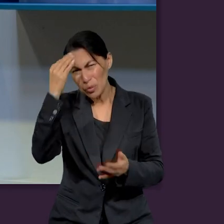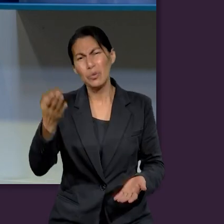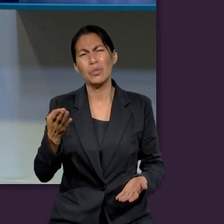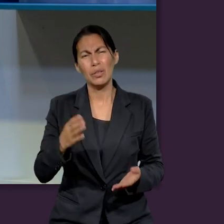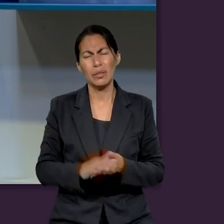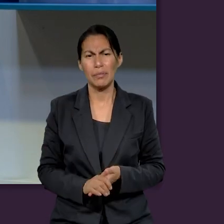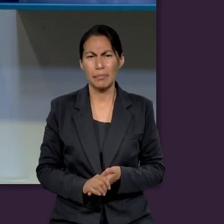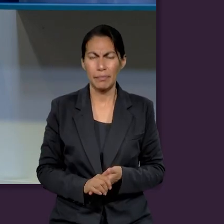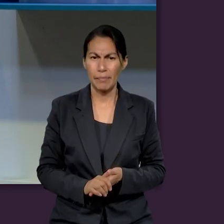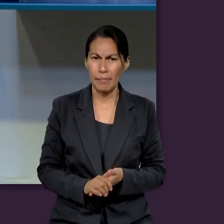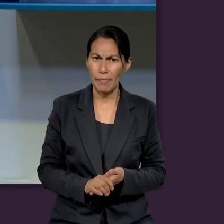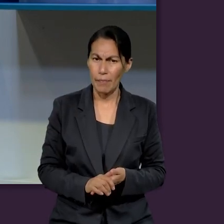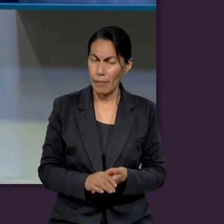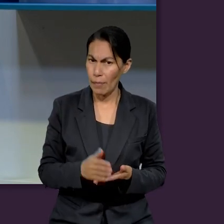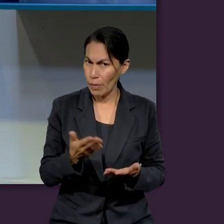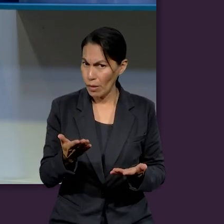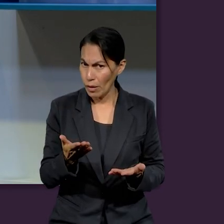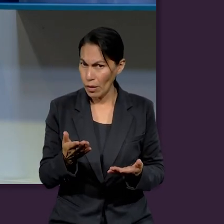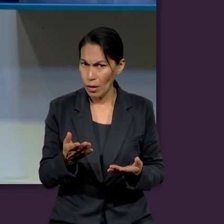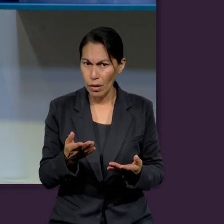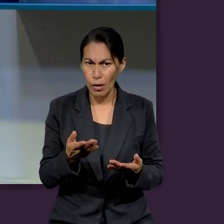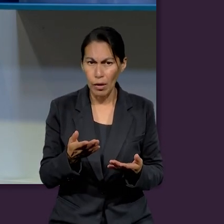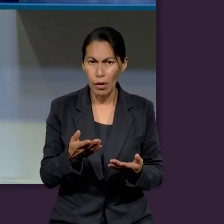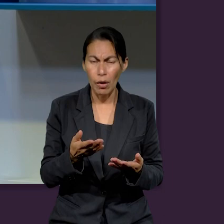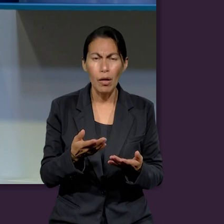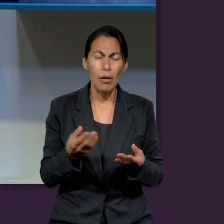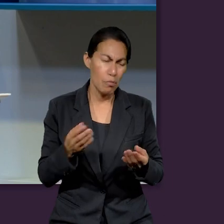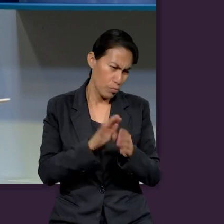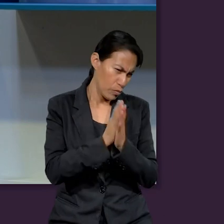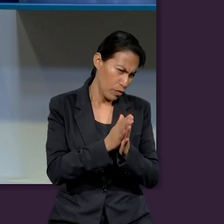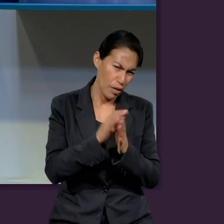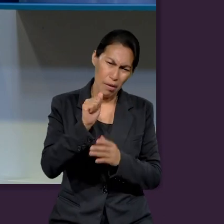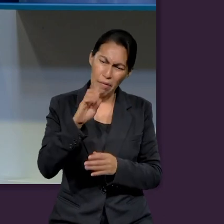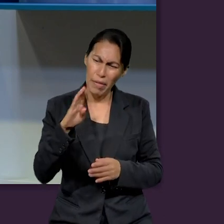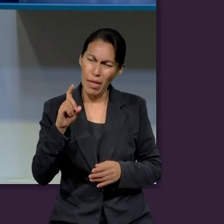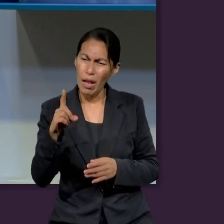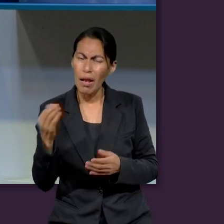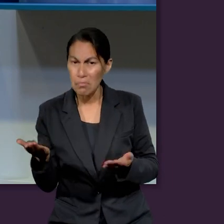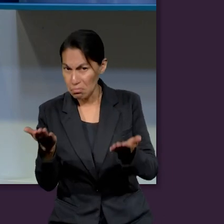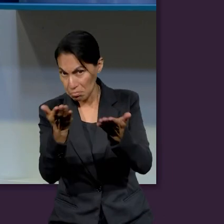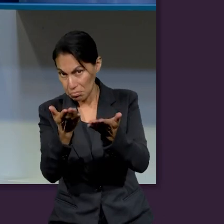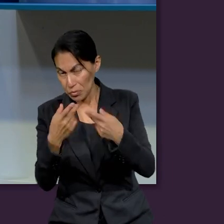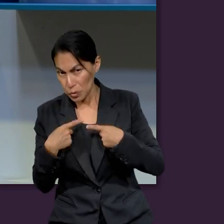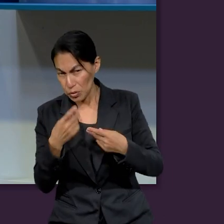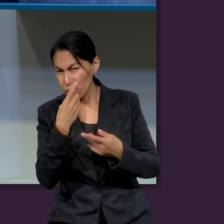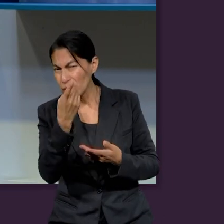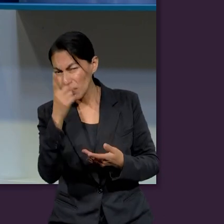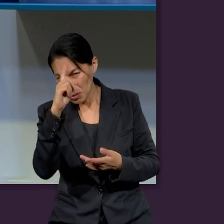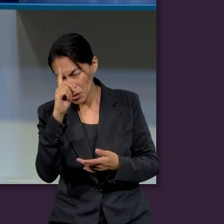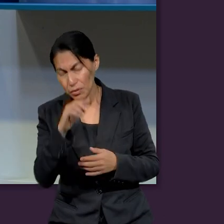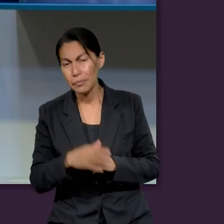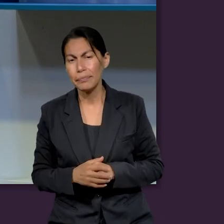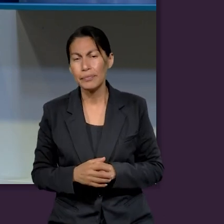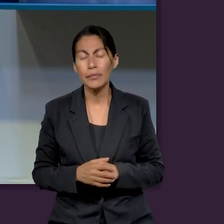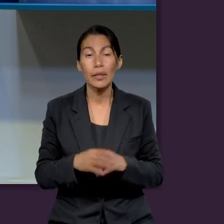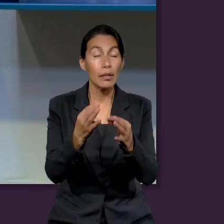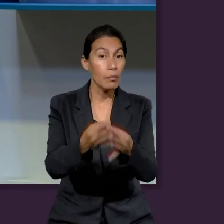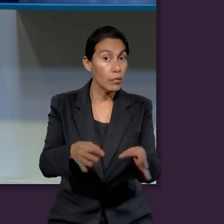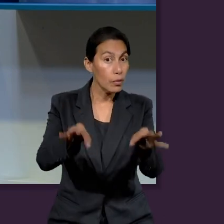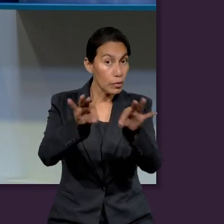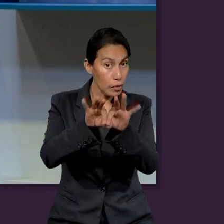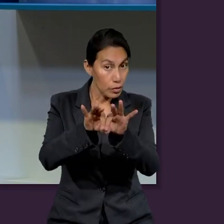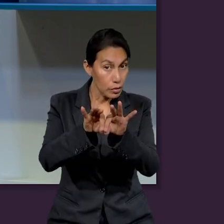más a Cristo Jesús. Comparte una frase con la que te quedas de esta Escuela Sabática, Abdel, igual